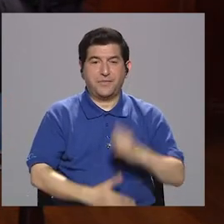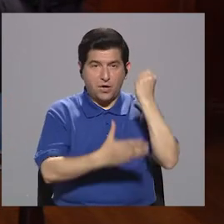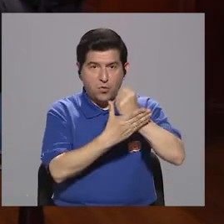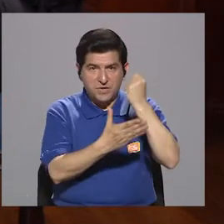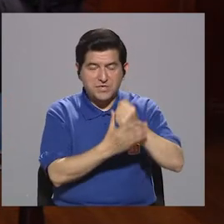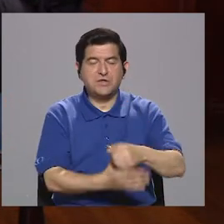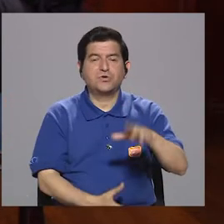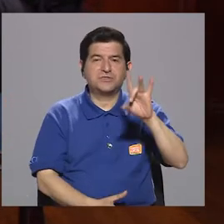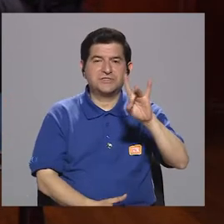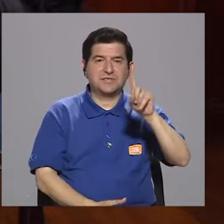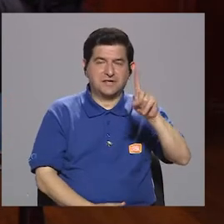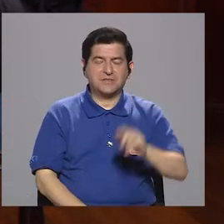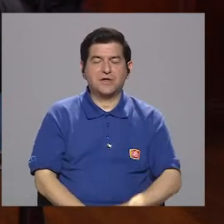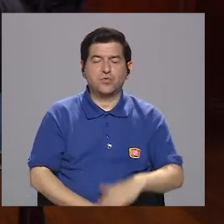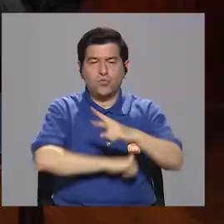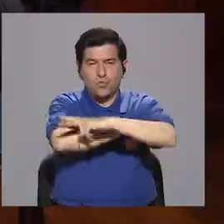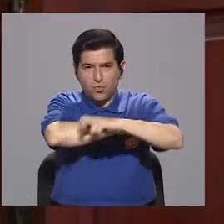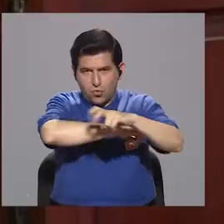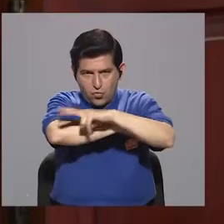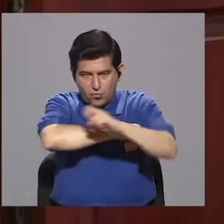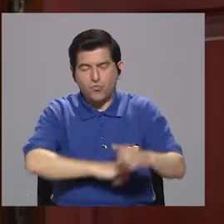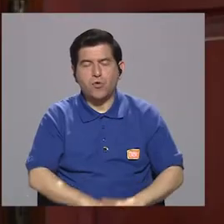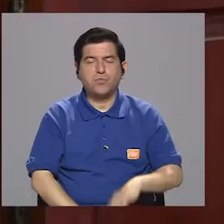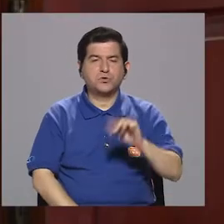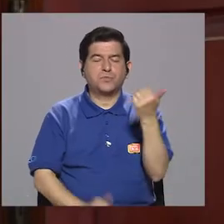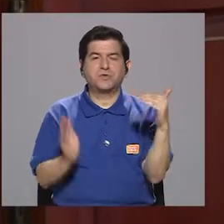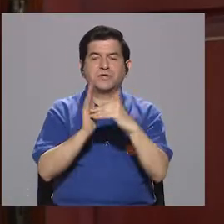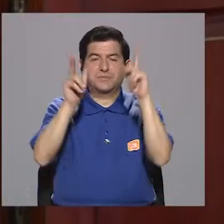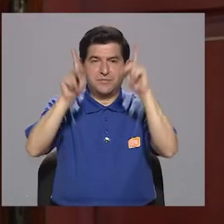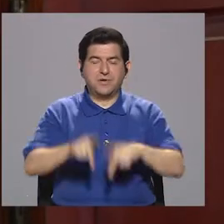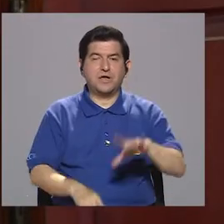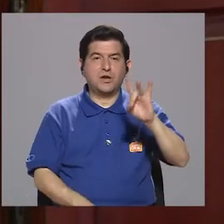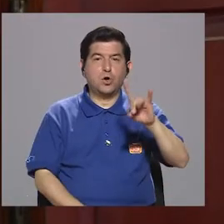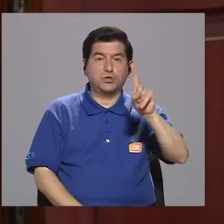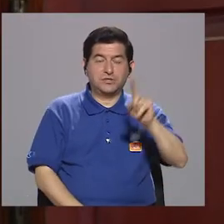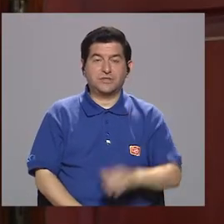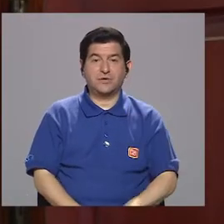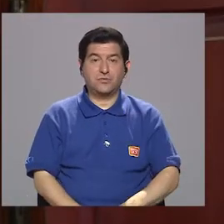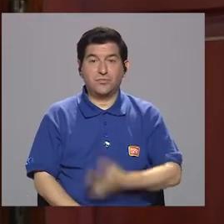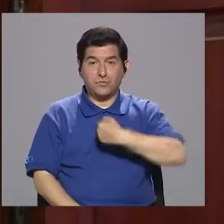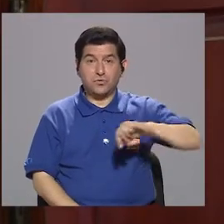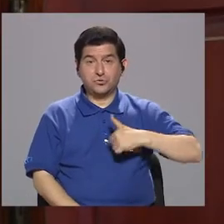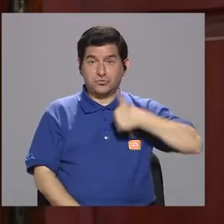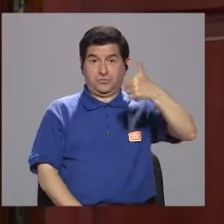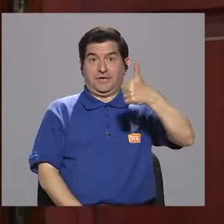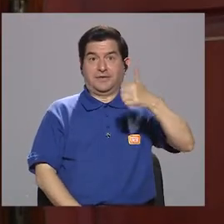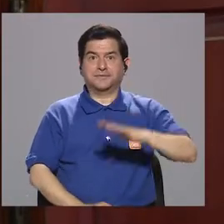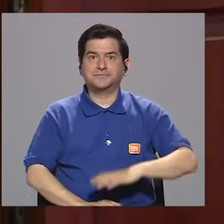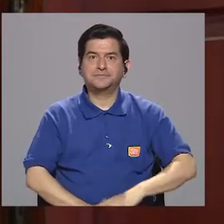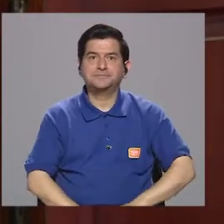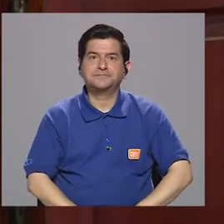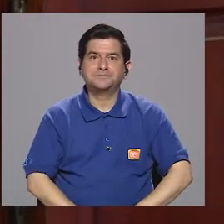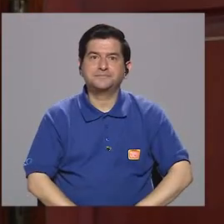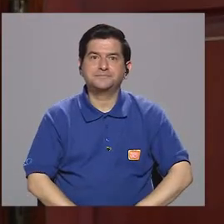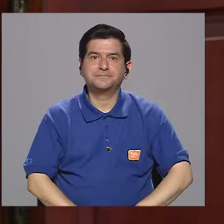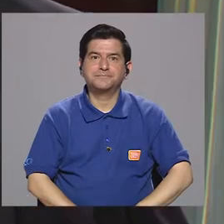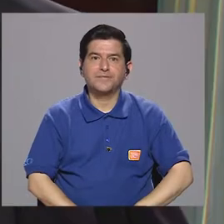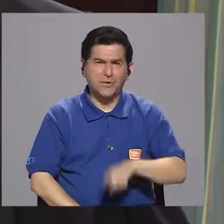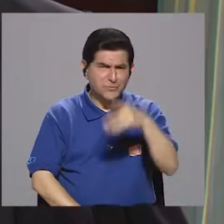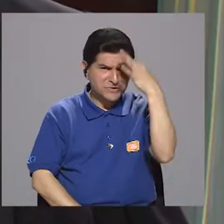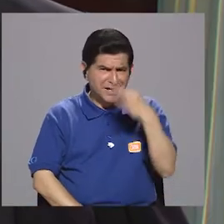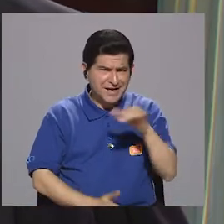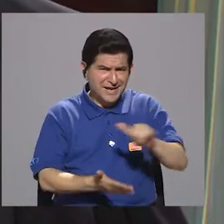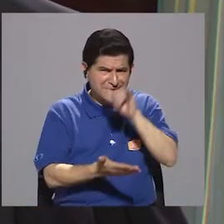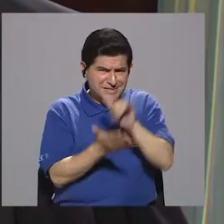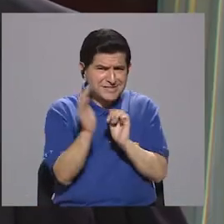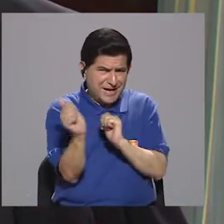homicidios 71, robos y asaltos por cada 10 mil habitantes 81. Somos los campeones, ¿verdad? ¿Usted